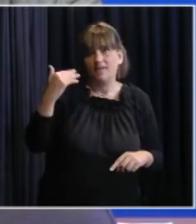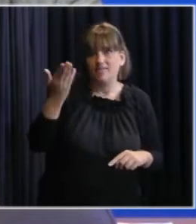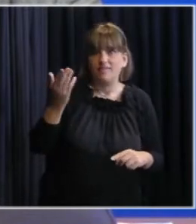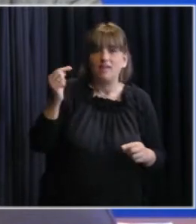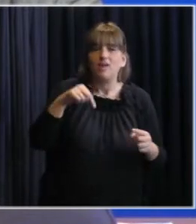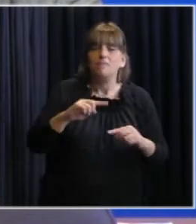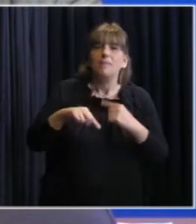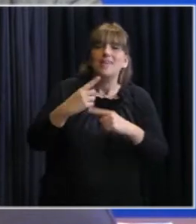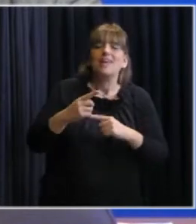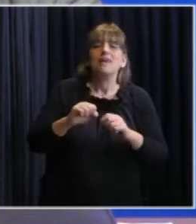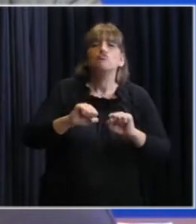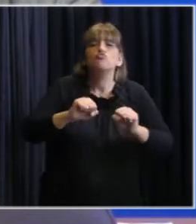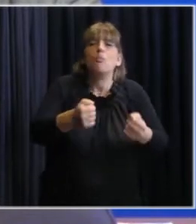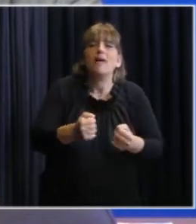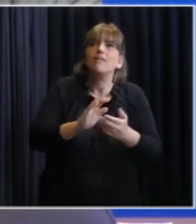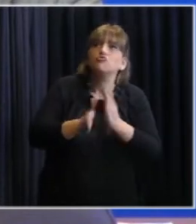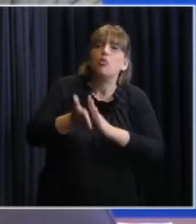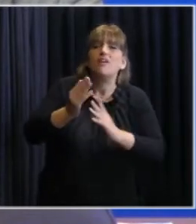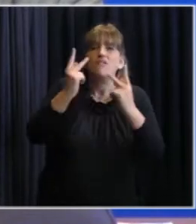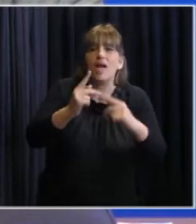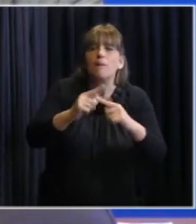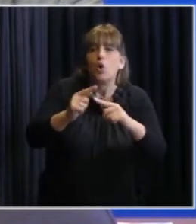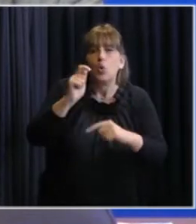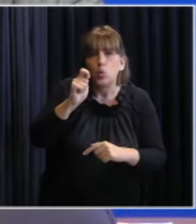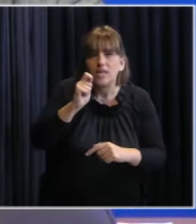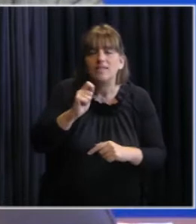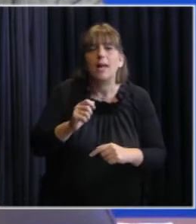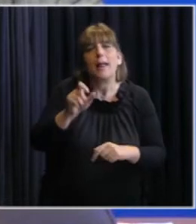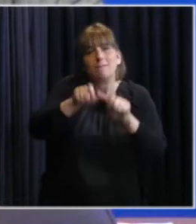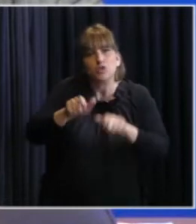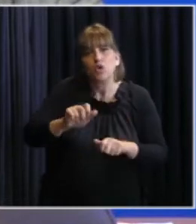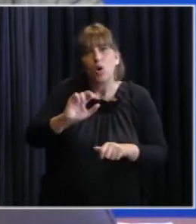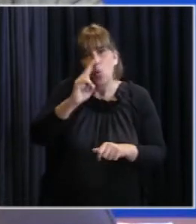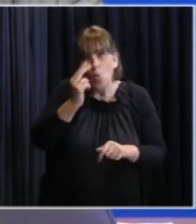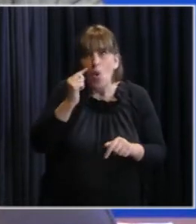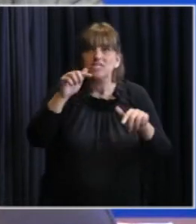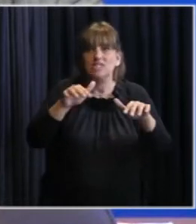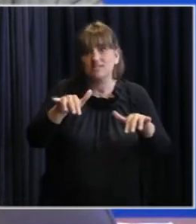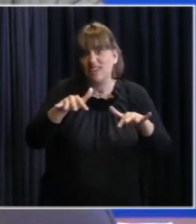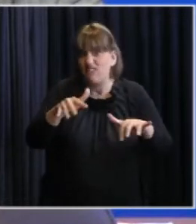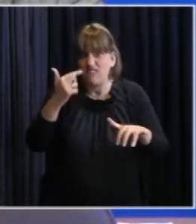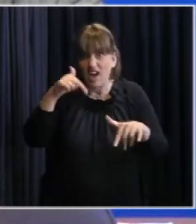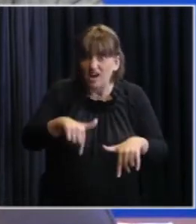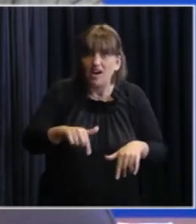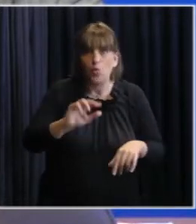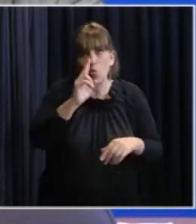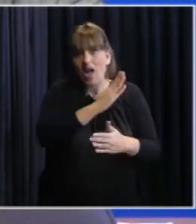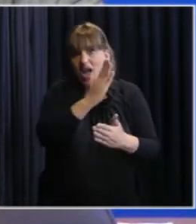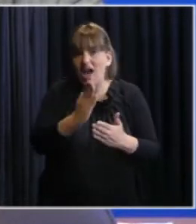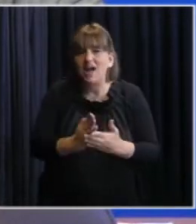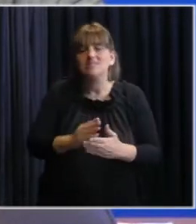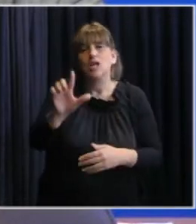mañana se suspende la salida del país con fines turísticos a los ciudadanos uruguayos y extranjeros residentes en Uruguay hasta el lunes